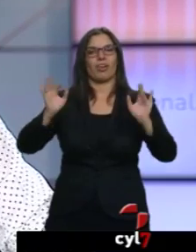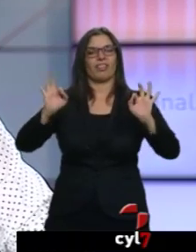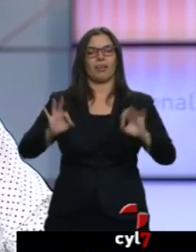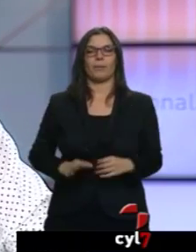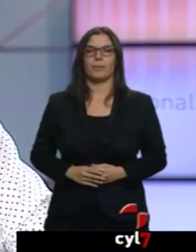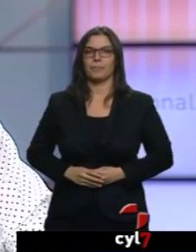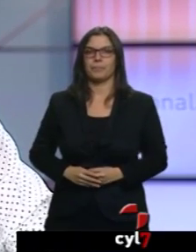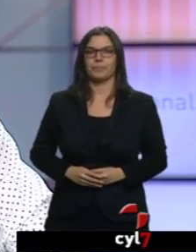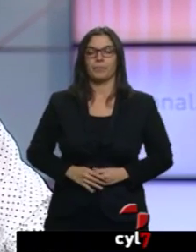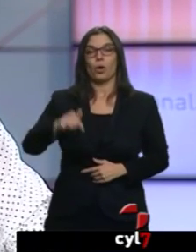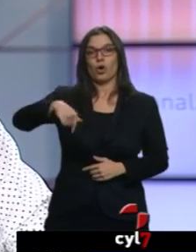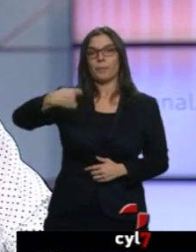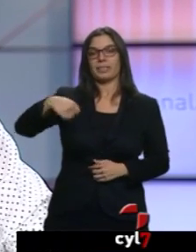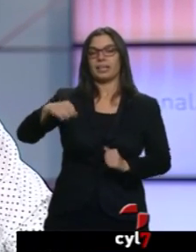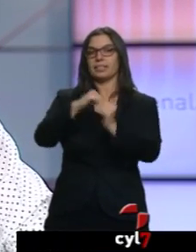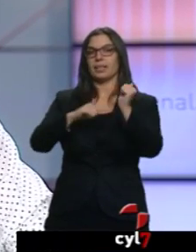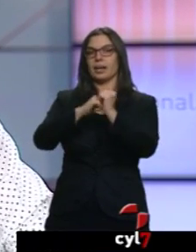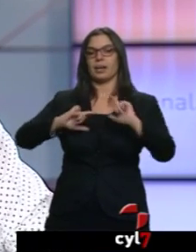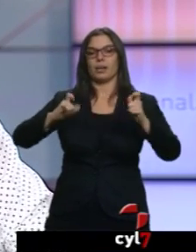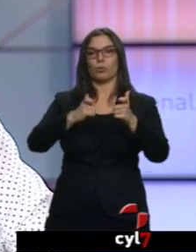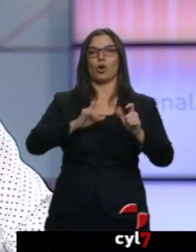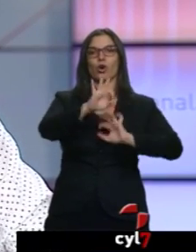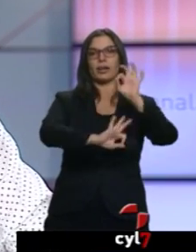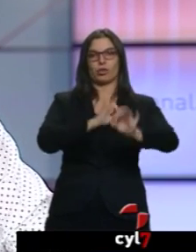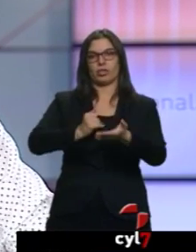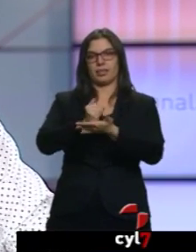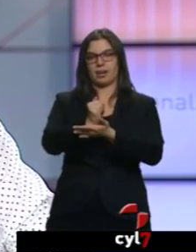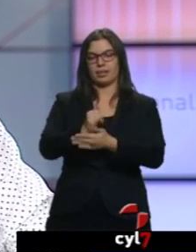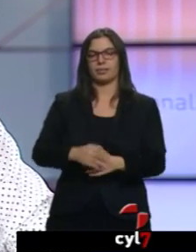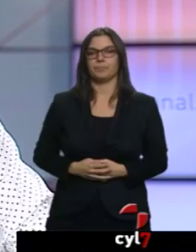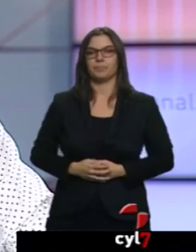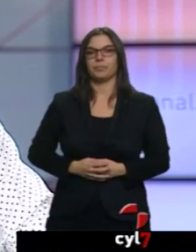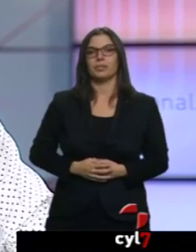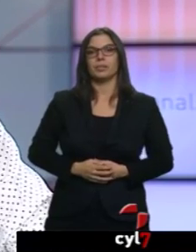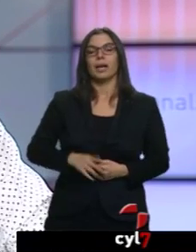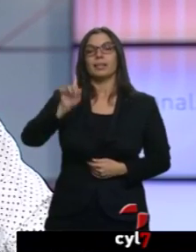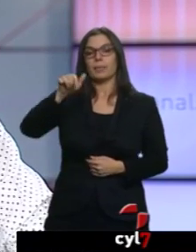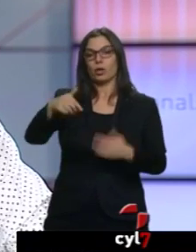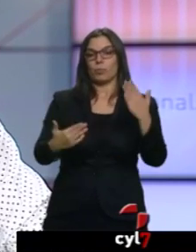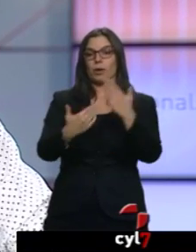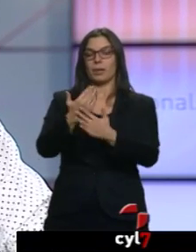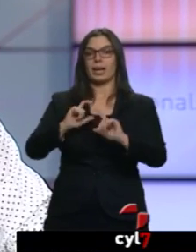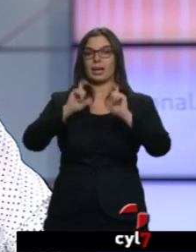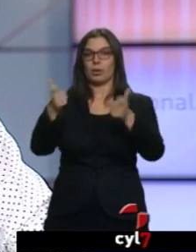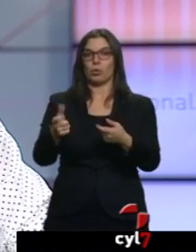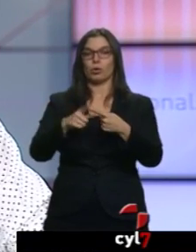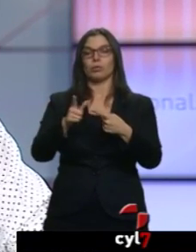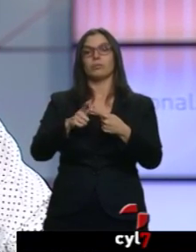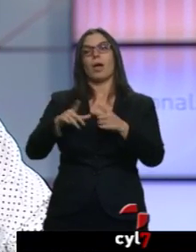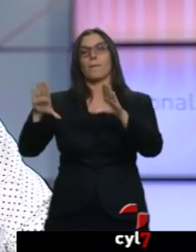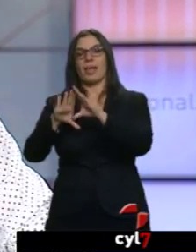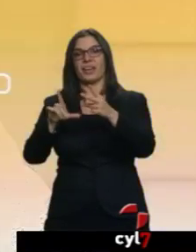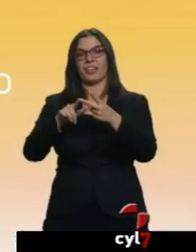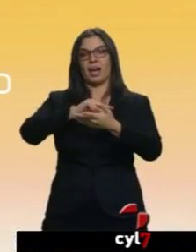Hoy el presidente Herrera se reúne con las organizaciones agrarias de la comunidad. También esta mañana reunión a tres bandas entre Madrid,